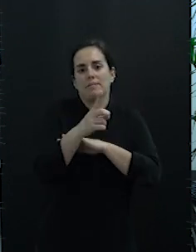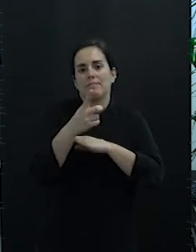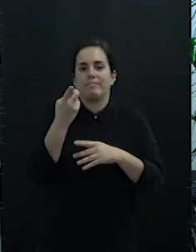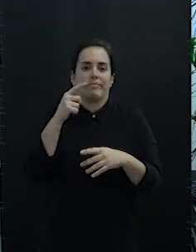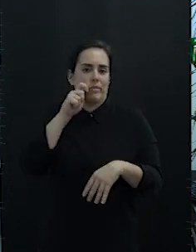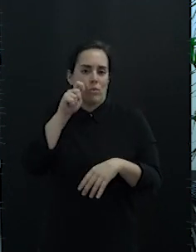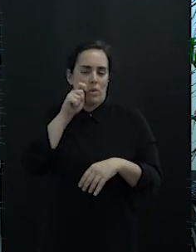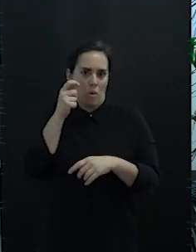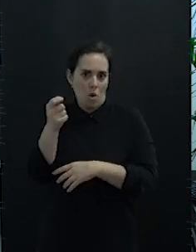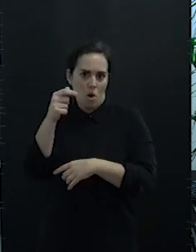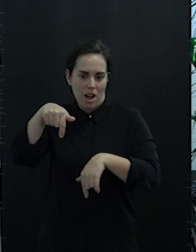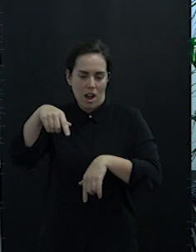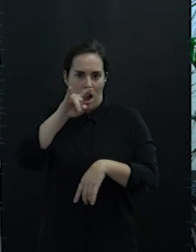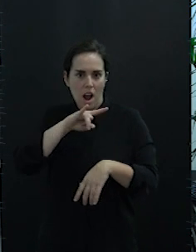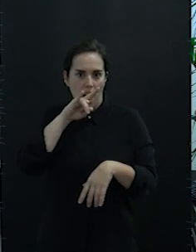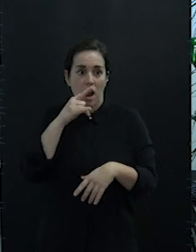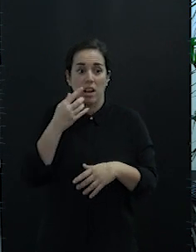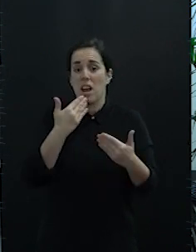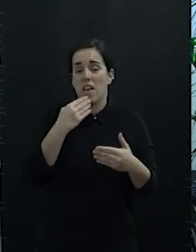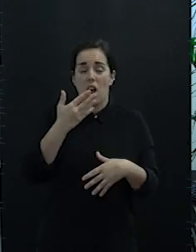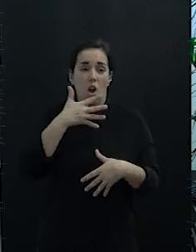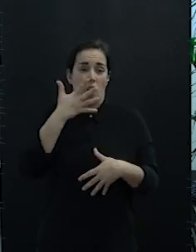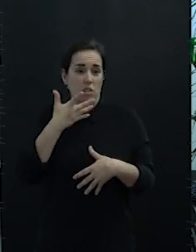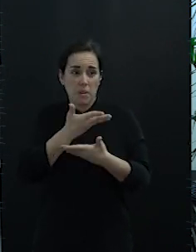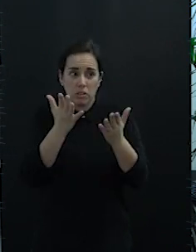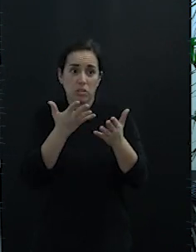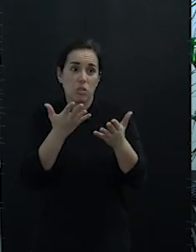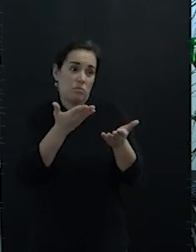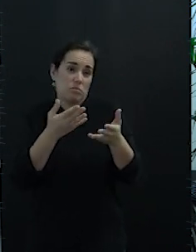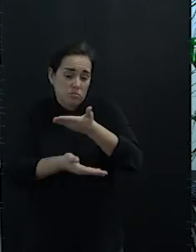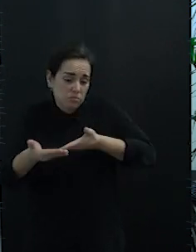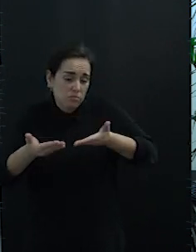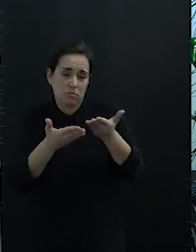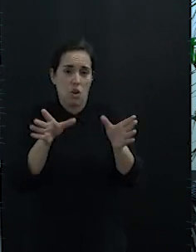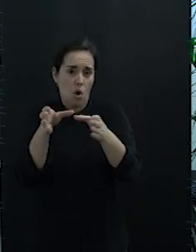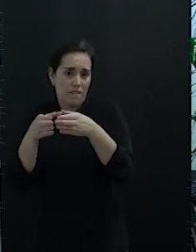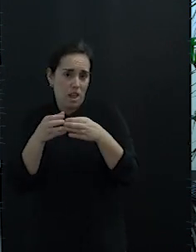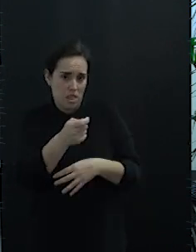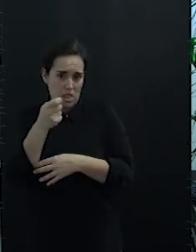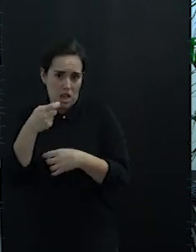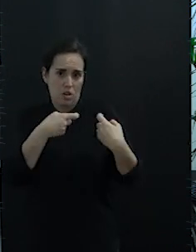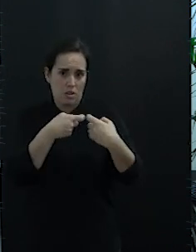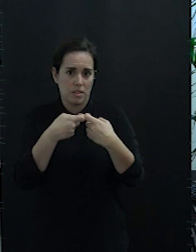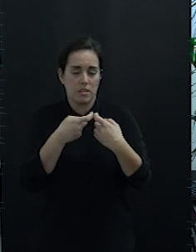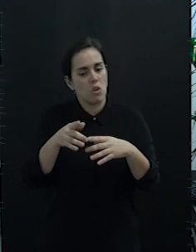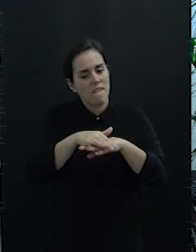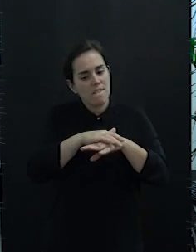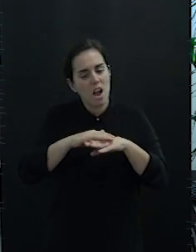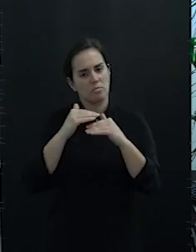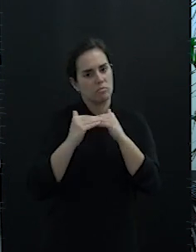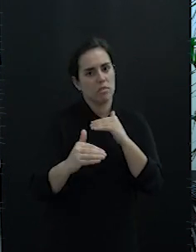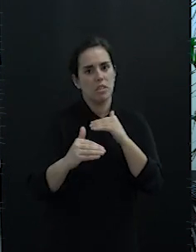experiencia y el crecimiento, como les digo con ustedes, con las cofradías y las cooperativas. Se asienta también una base de sostenibilidad que incide sobre la